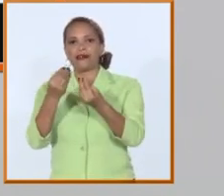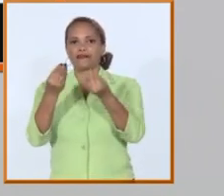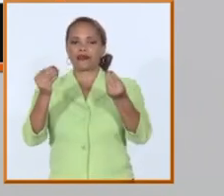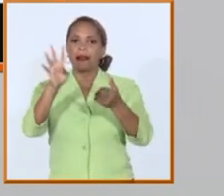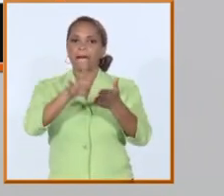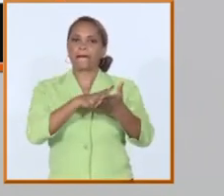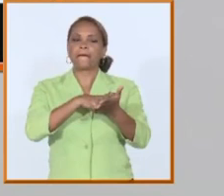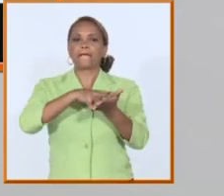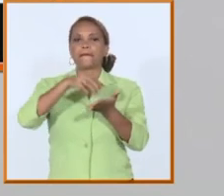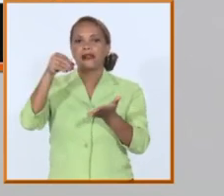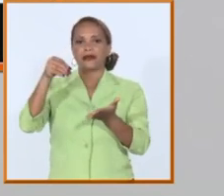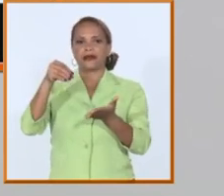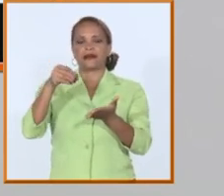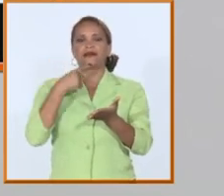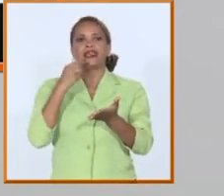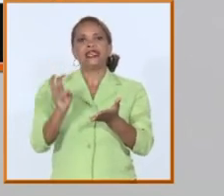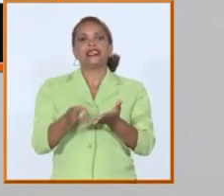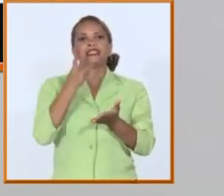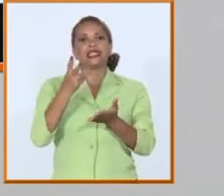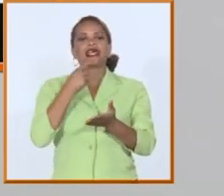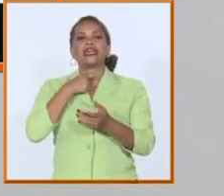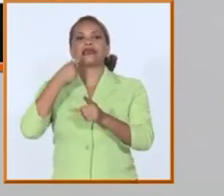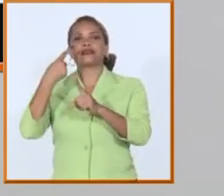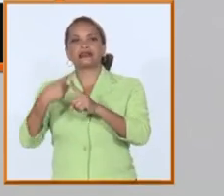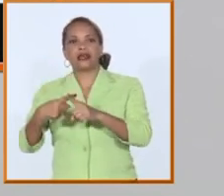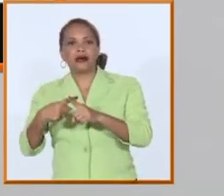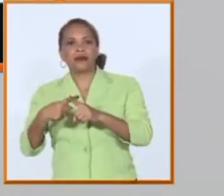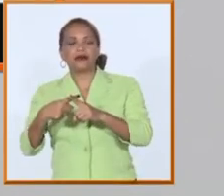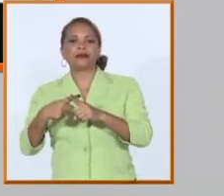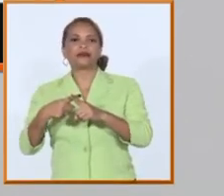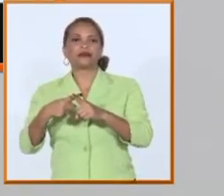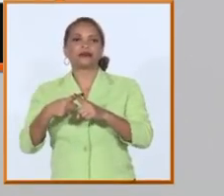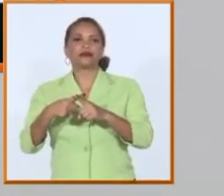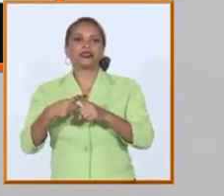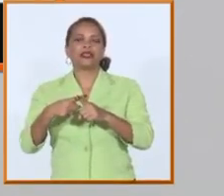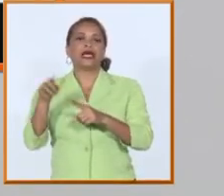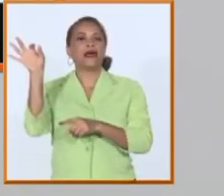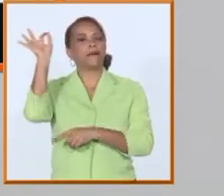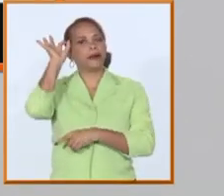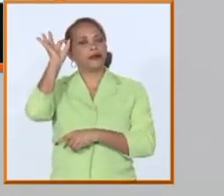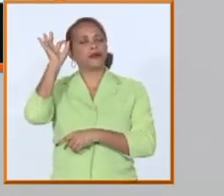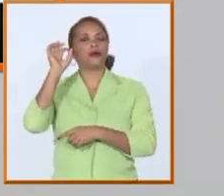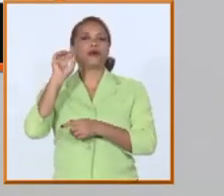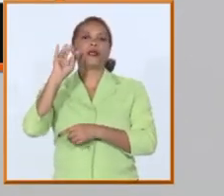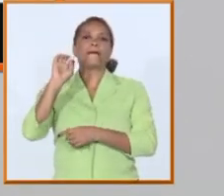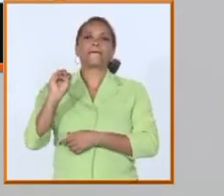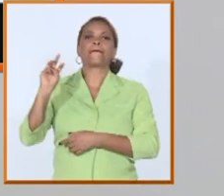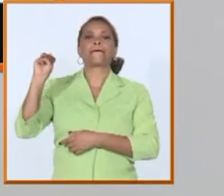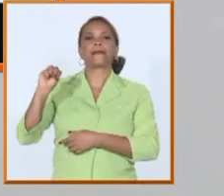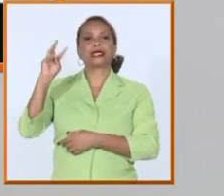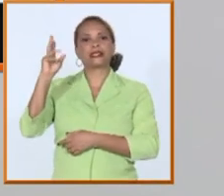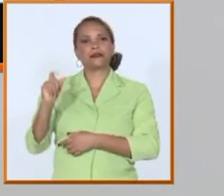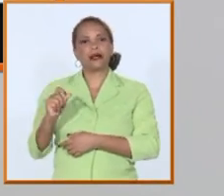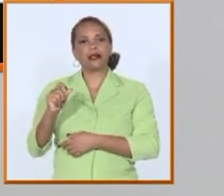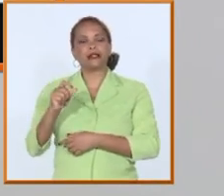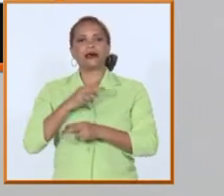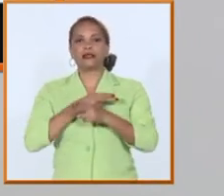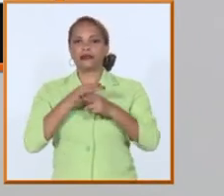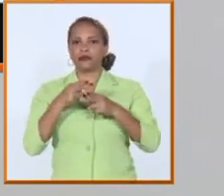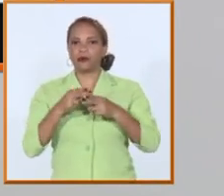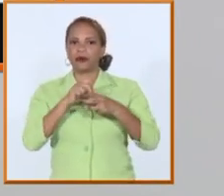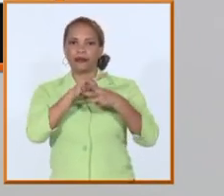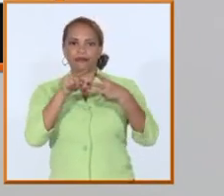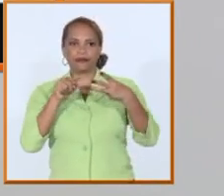oferta van a ser los tres exámenes tradicionales tenemos que recordar que hay un grupo de carreras ocho carreras que tienen